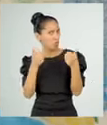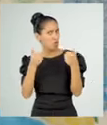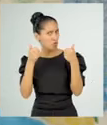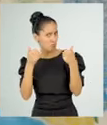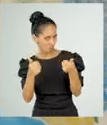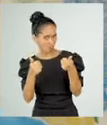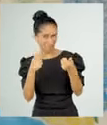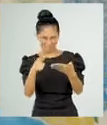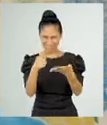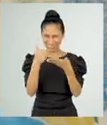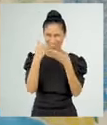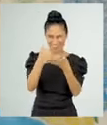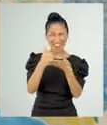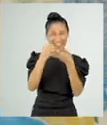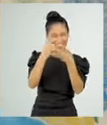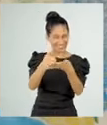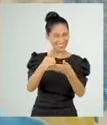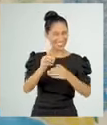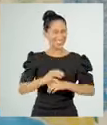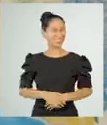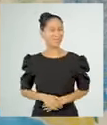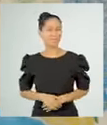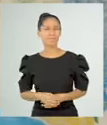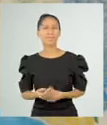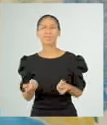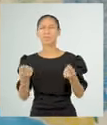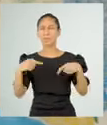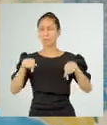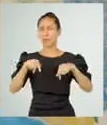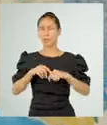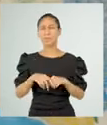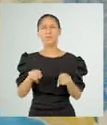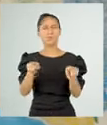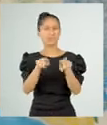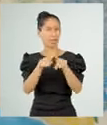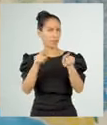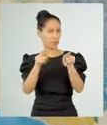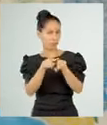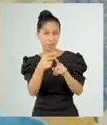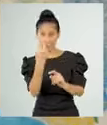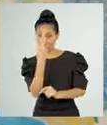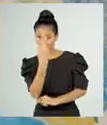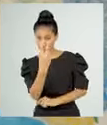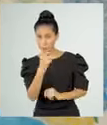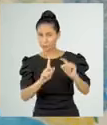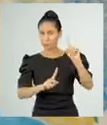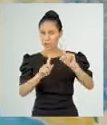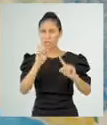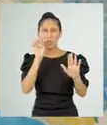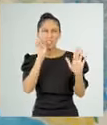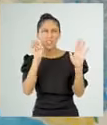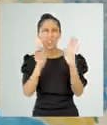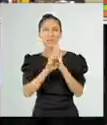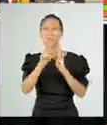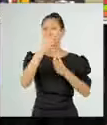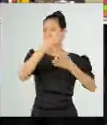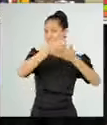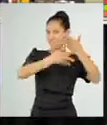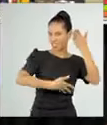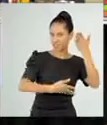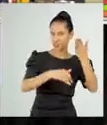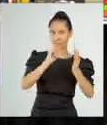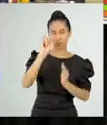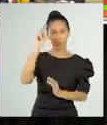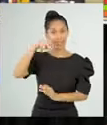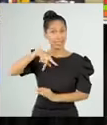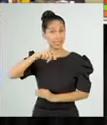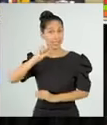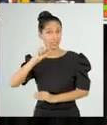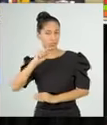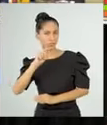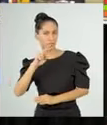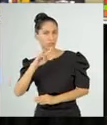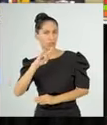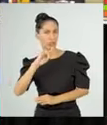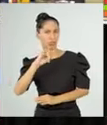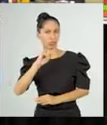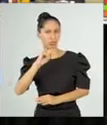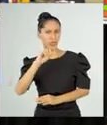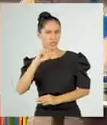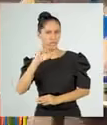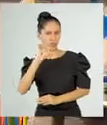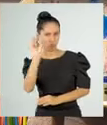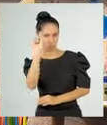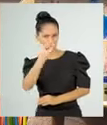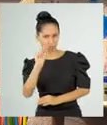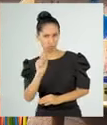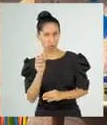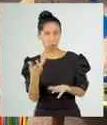un pasatiempo muy provechoso. Ahora vamos a ver algunos ejemplos de textos instructivos. Nuestro primer ejemplo consiste en